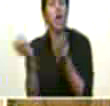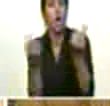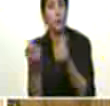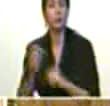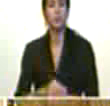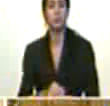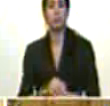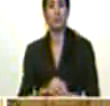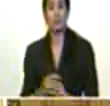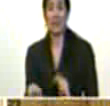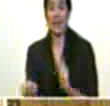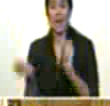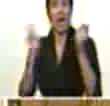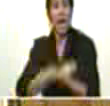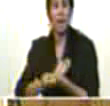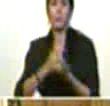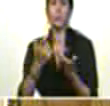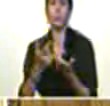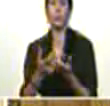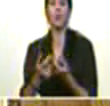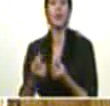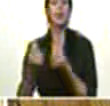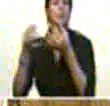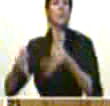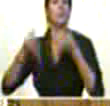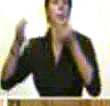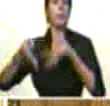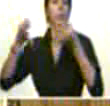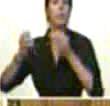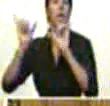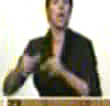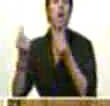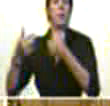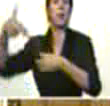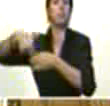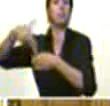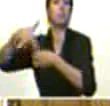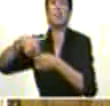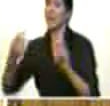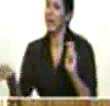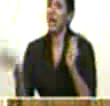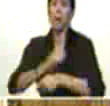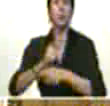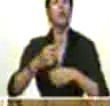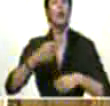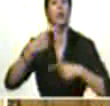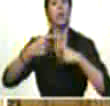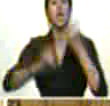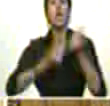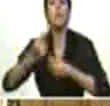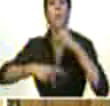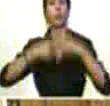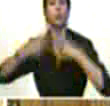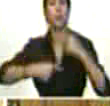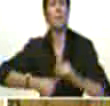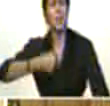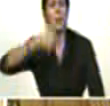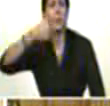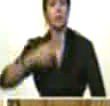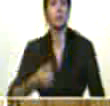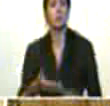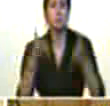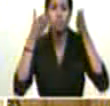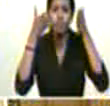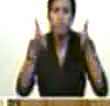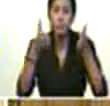economía rentista a un capitalista petrolera tenemos que pasar a una economía productiva con sentido social